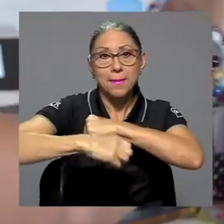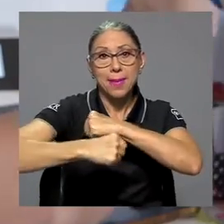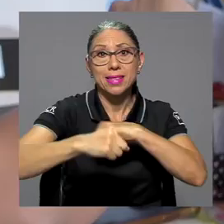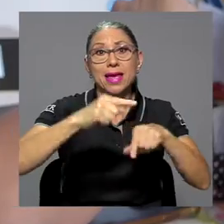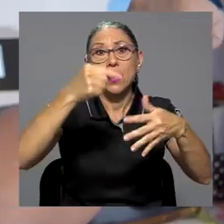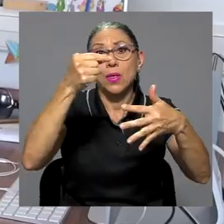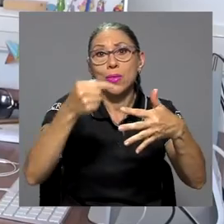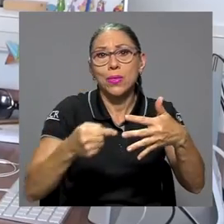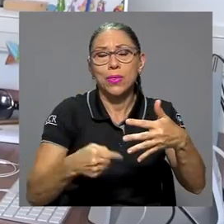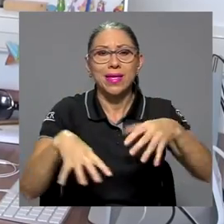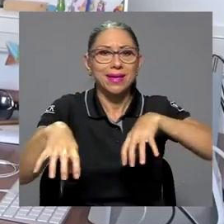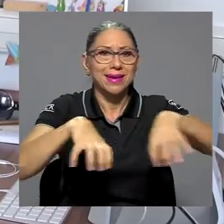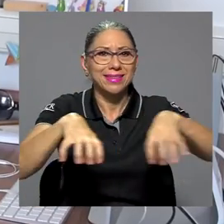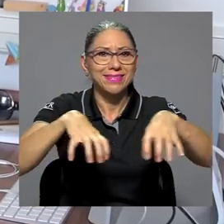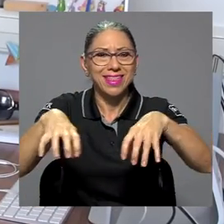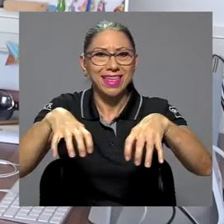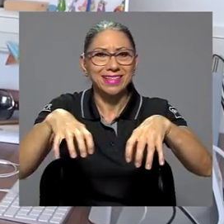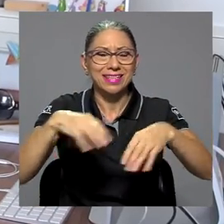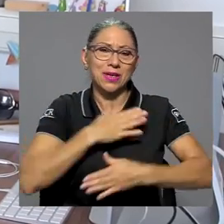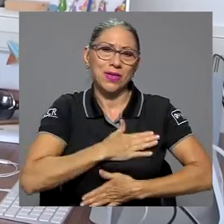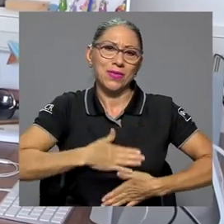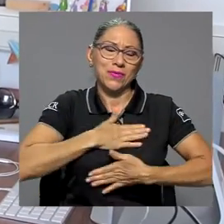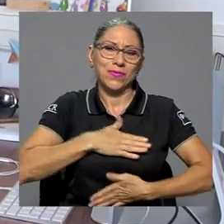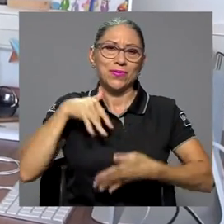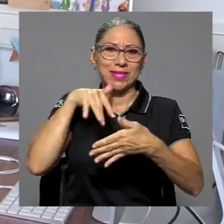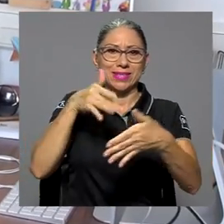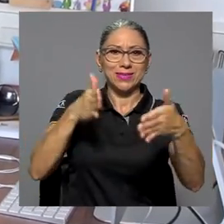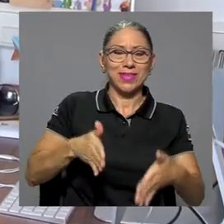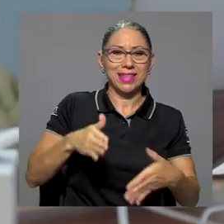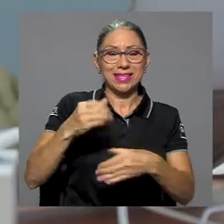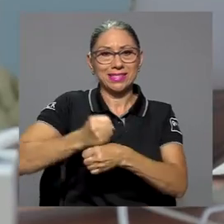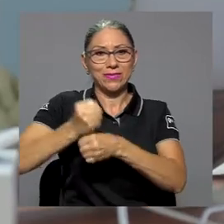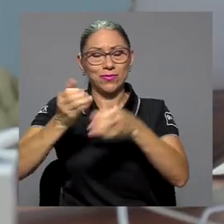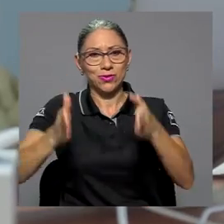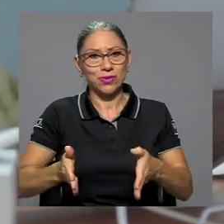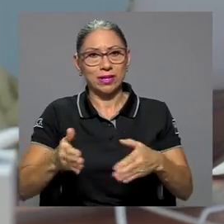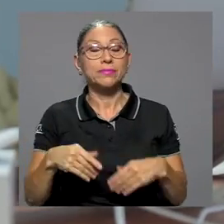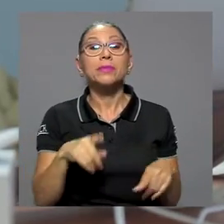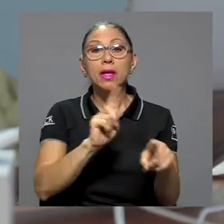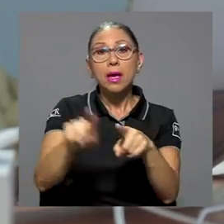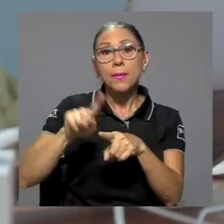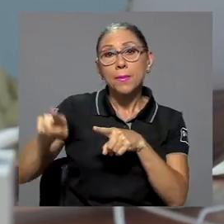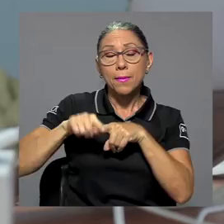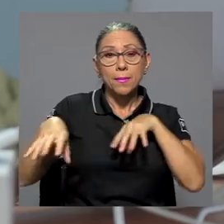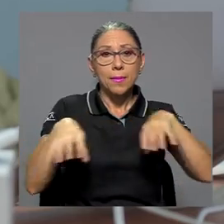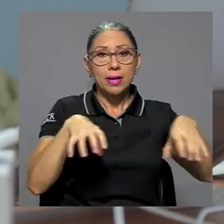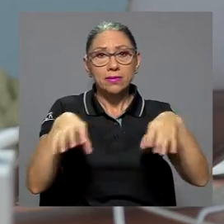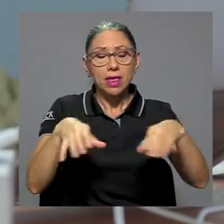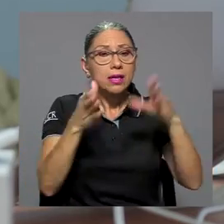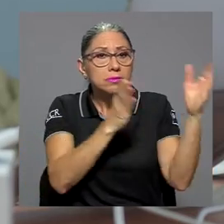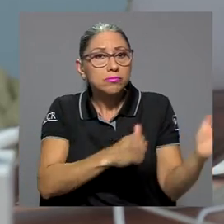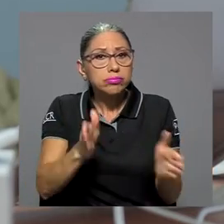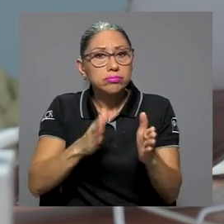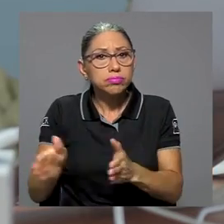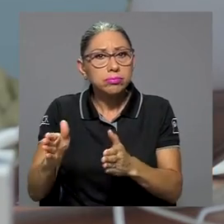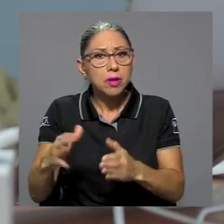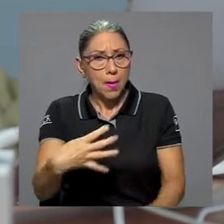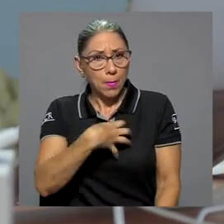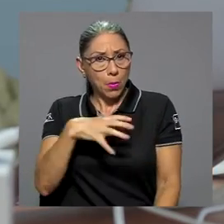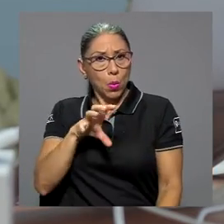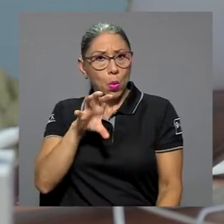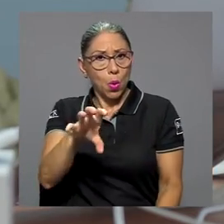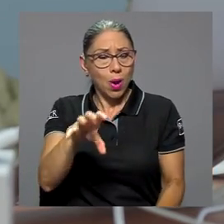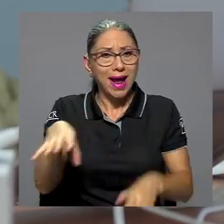actividades para el disfrute de estudiantes y funcionarios. De hecho hay varias actividades programadas, propiamente actividades de